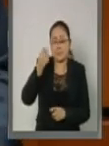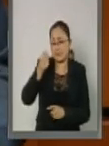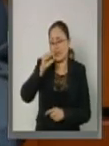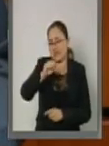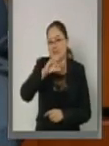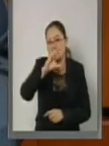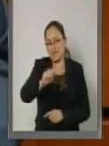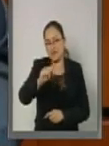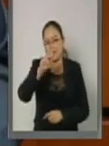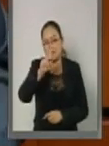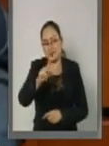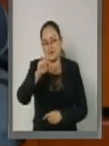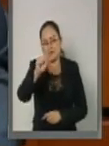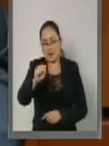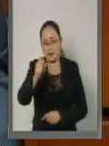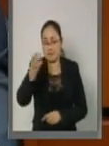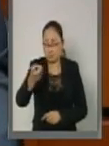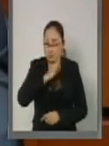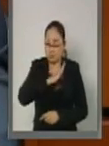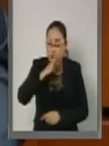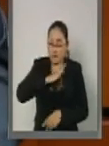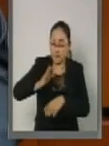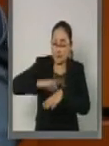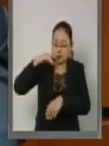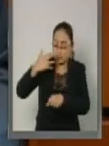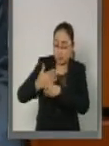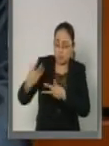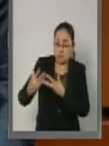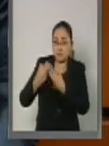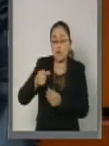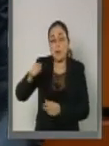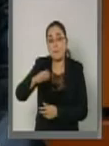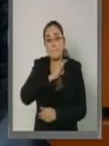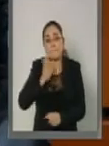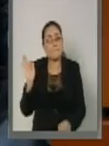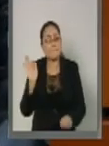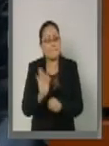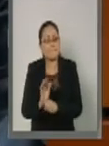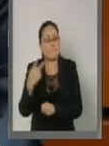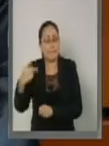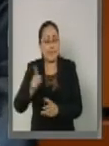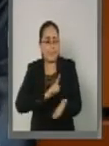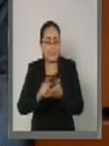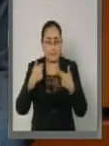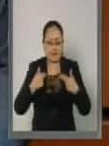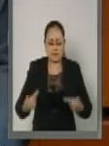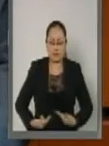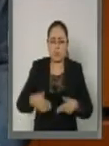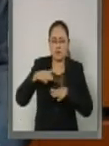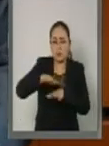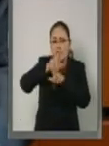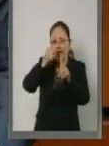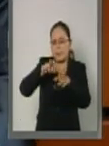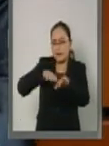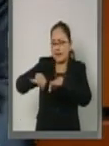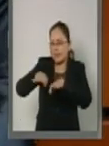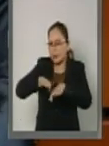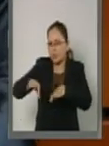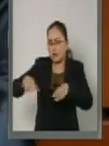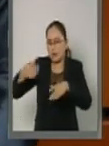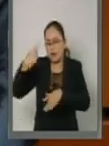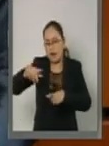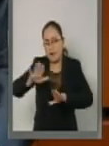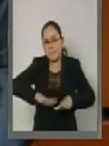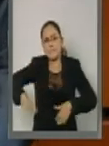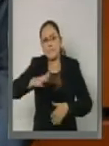Prevención Social cuente con mayores facultades a fin de promover y proteger los derechos humanos en materia laboral de